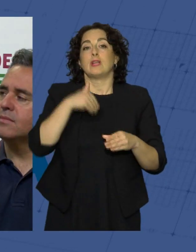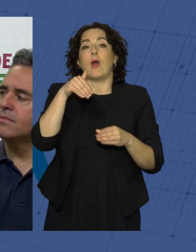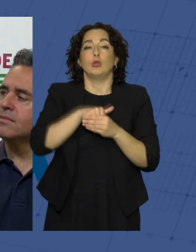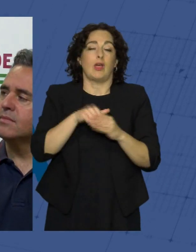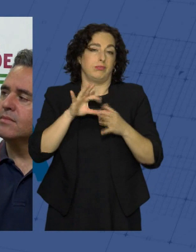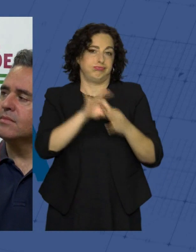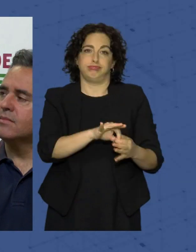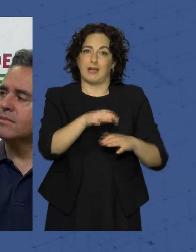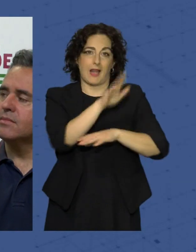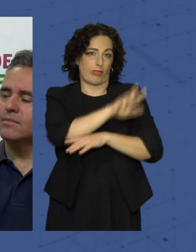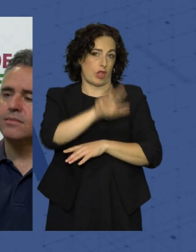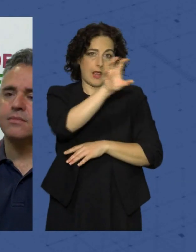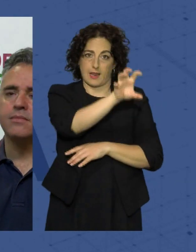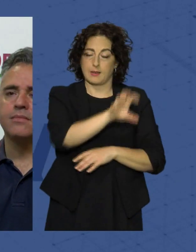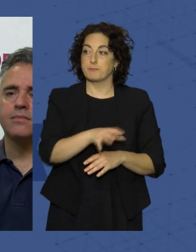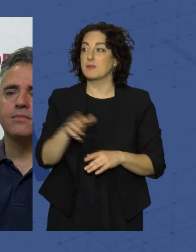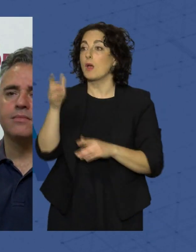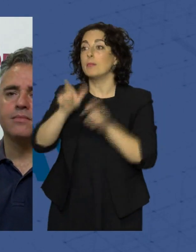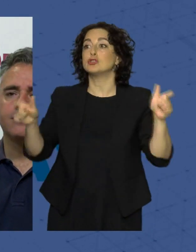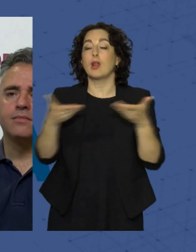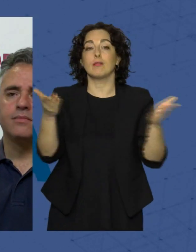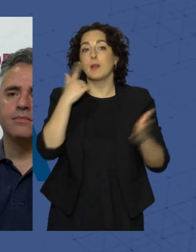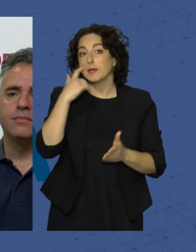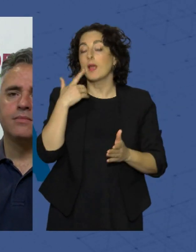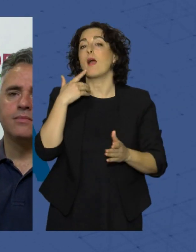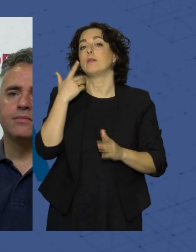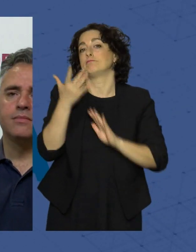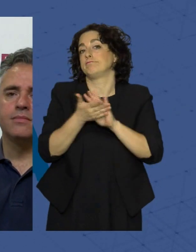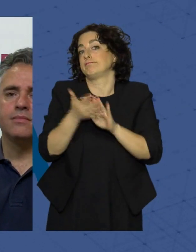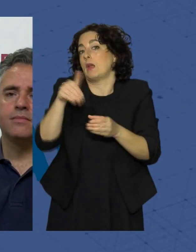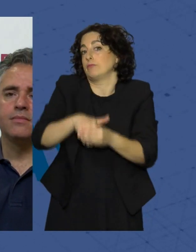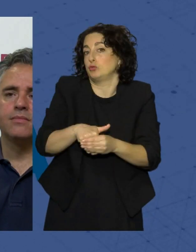ciudadanos de Almería han hablado y los resultados están ahí.